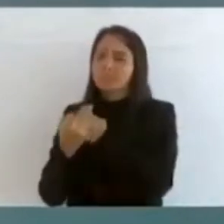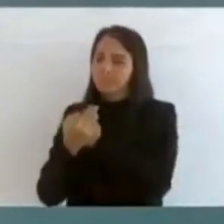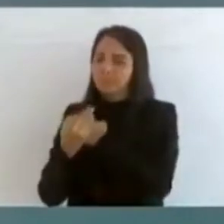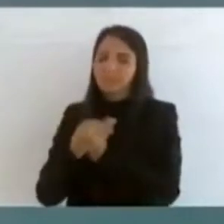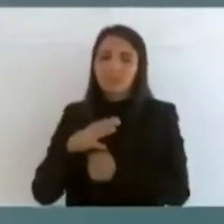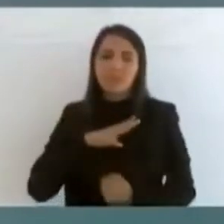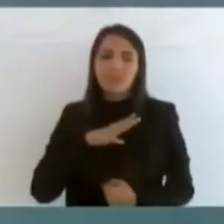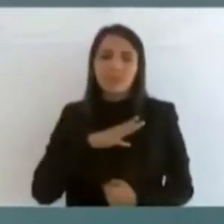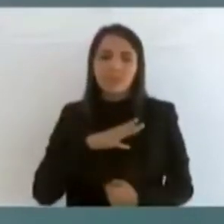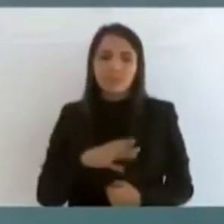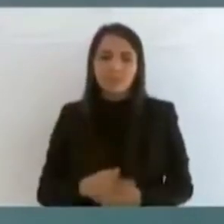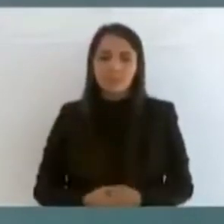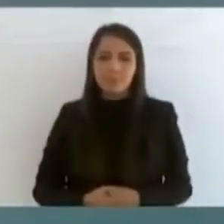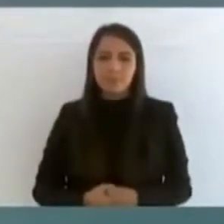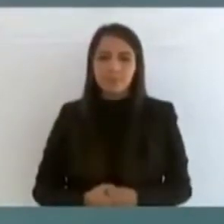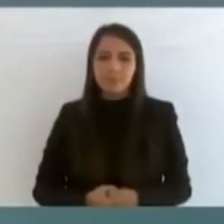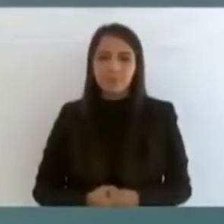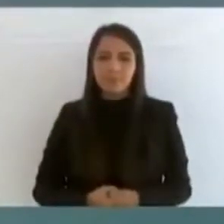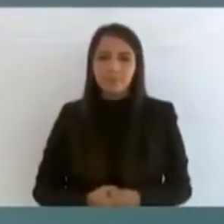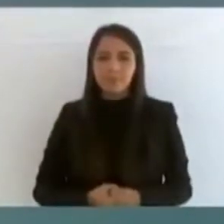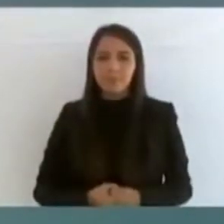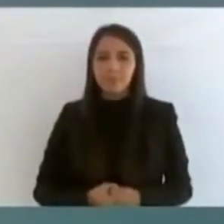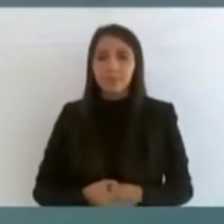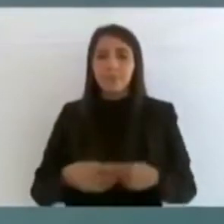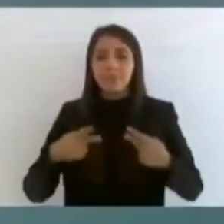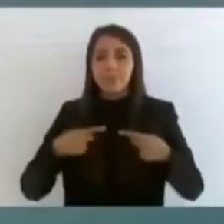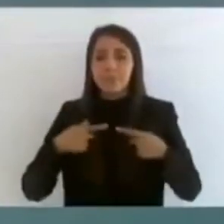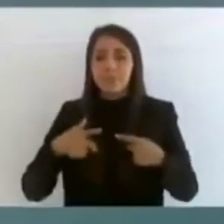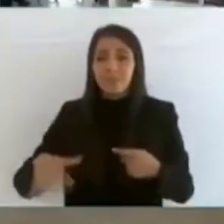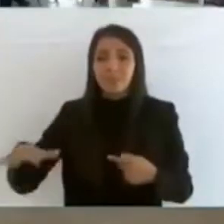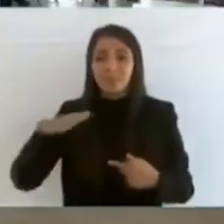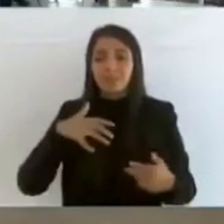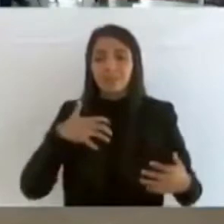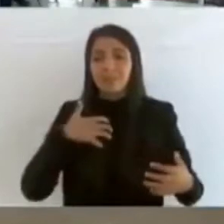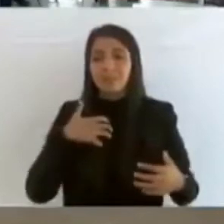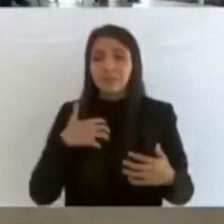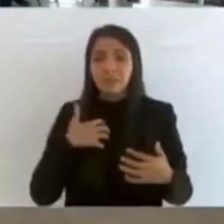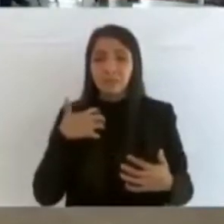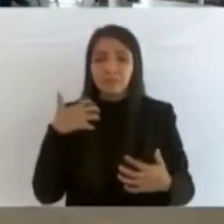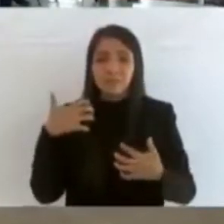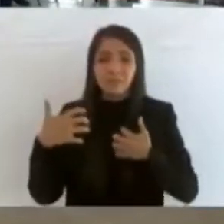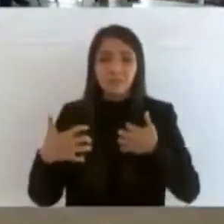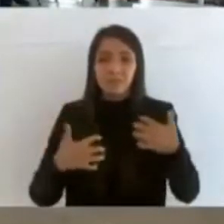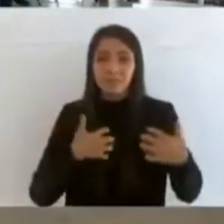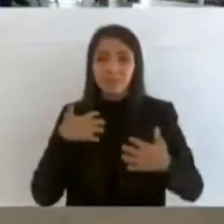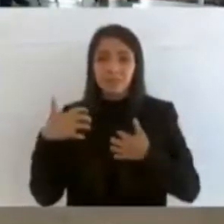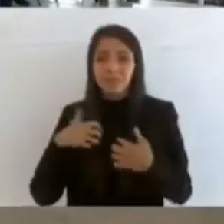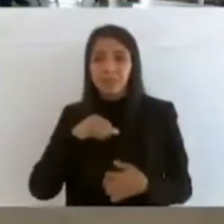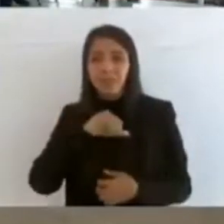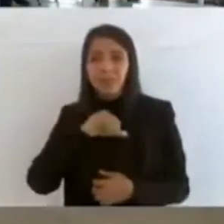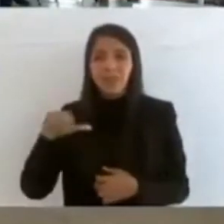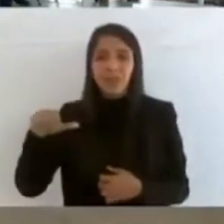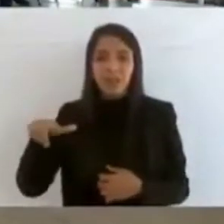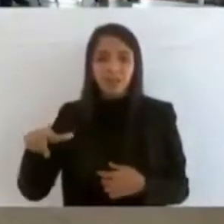están desesperados los conservadores.